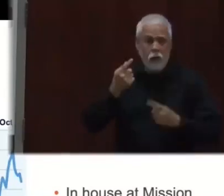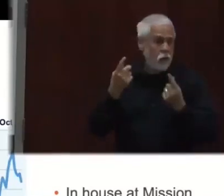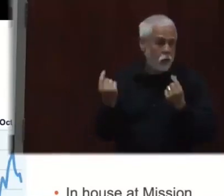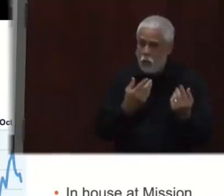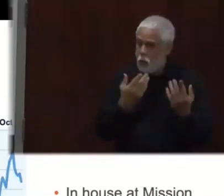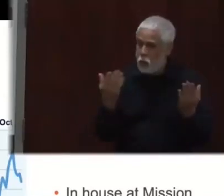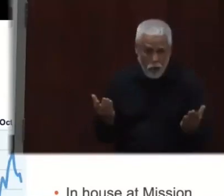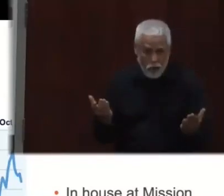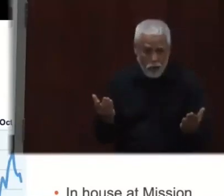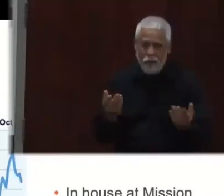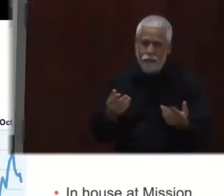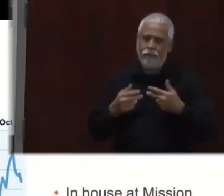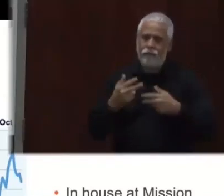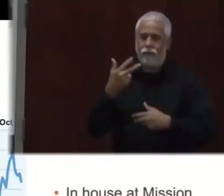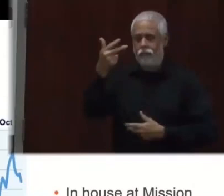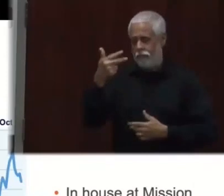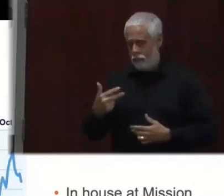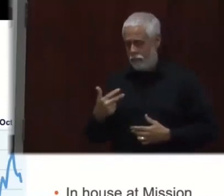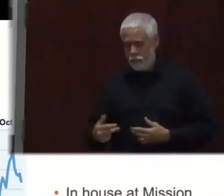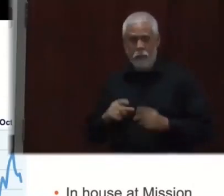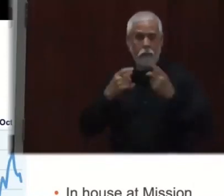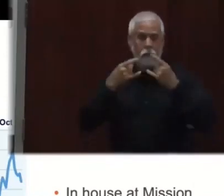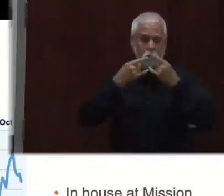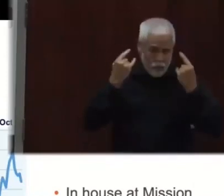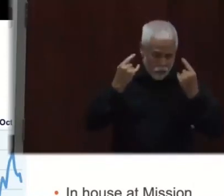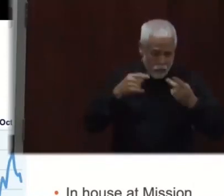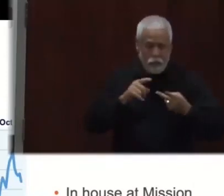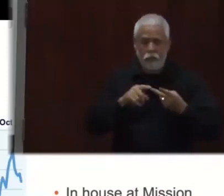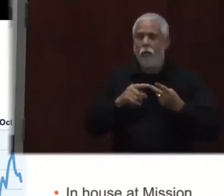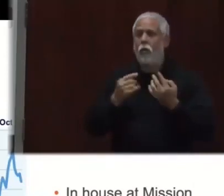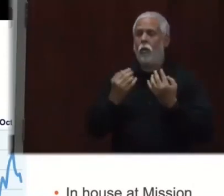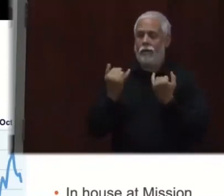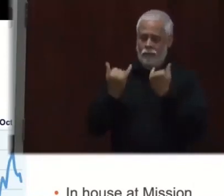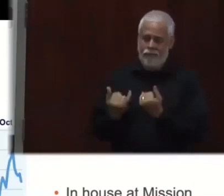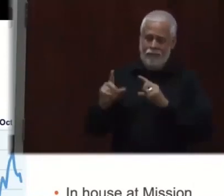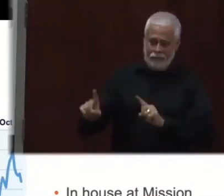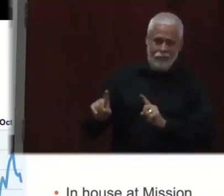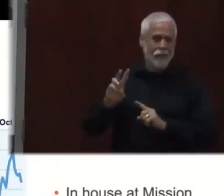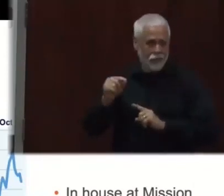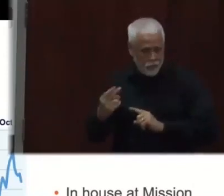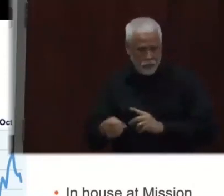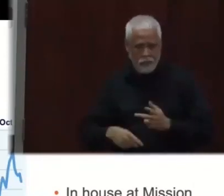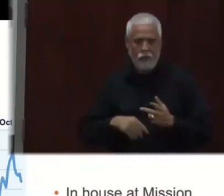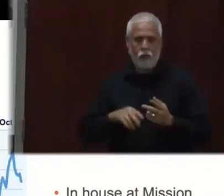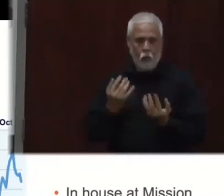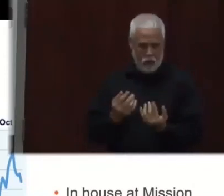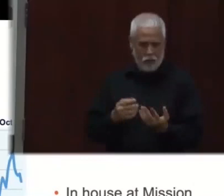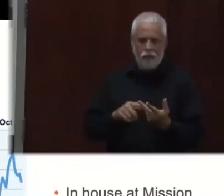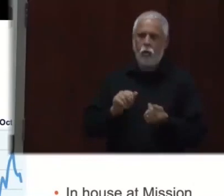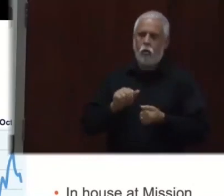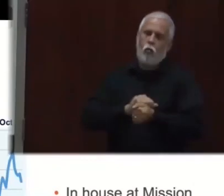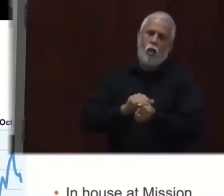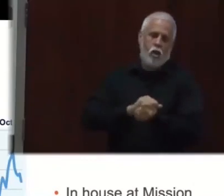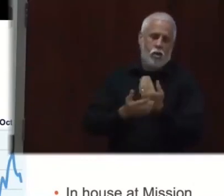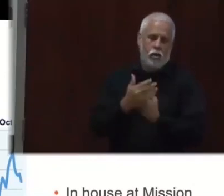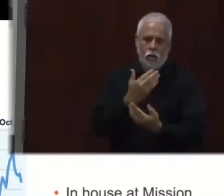Y no estarnos tocando la boca o la cara. Entonces, estamos anticipando que tengamos una vacuna. Ojalá